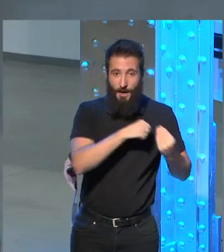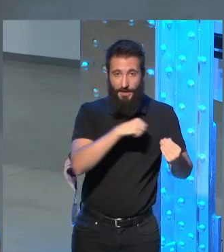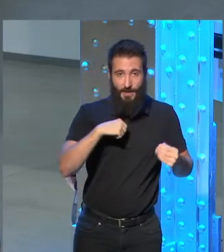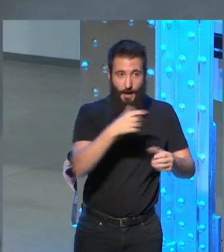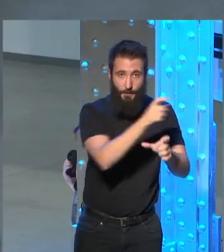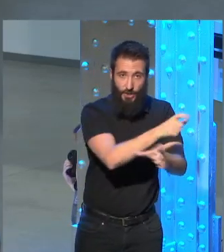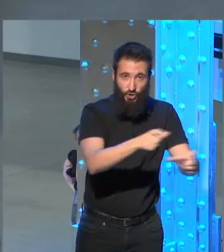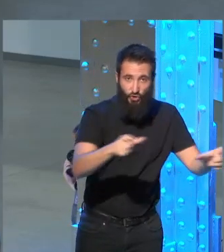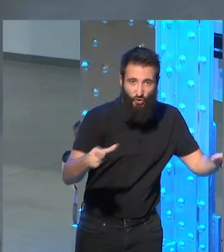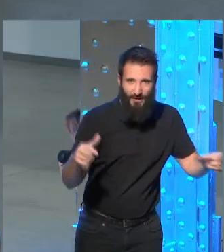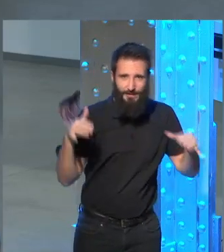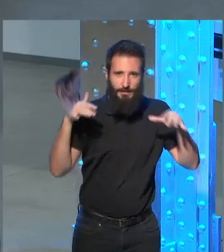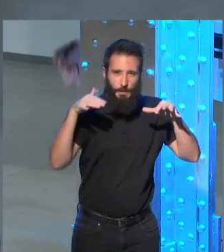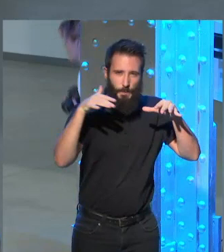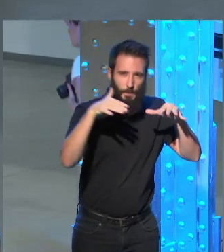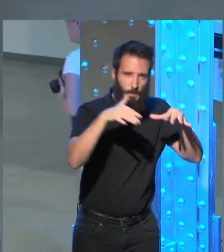gentes